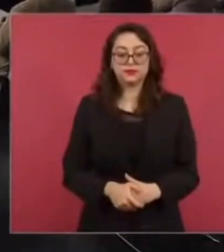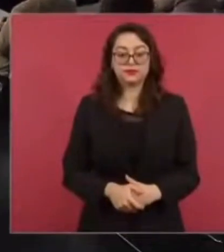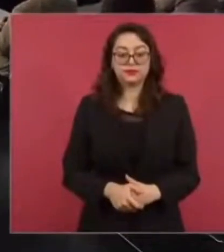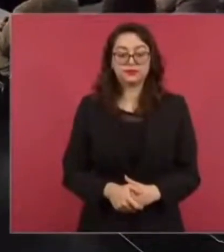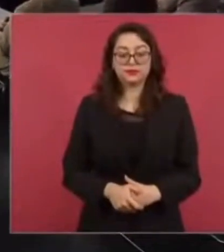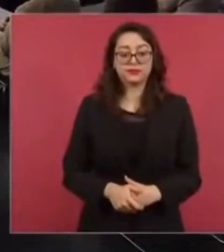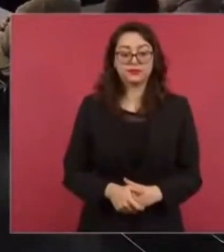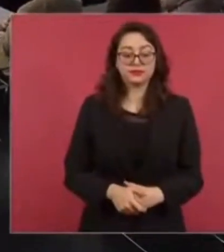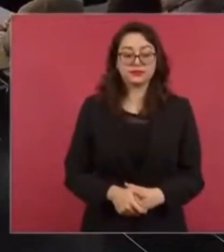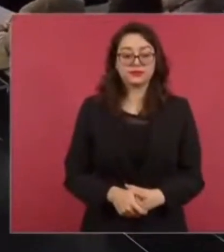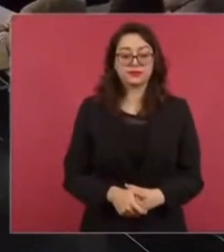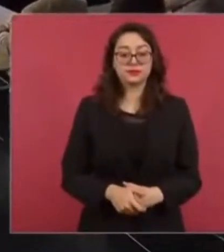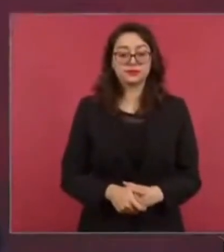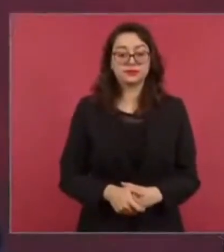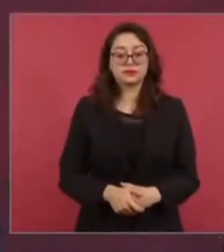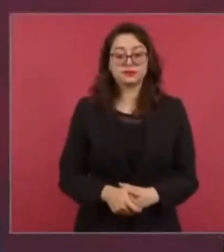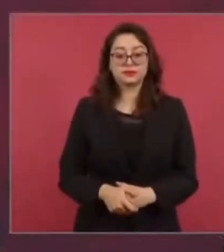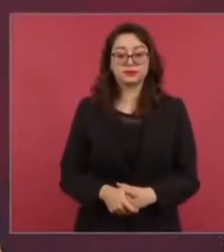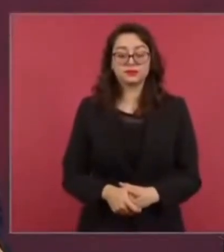está incluido en los